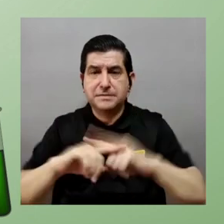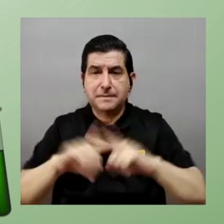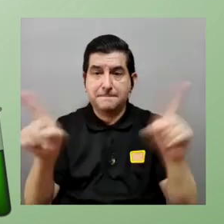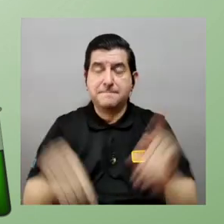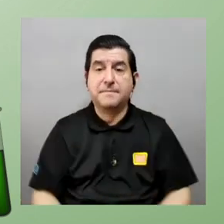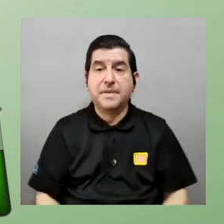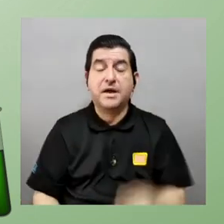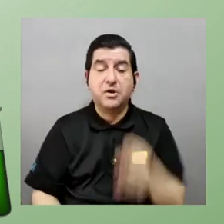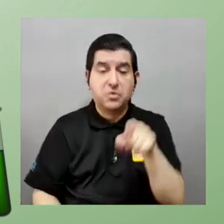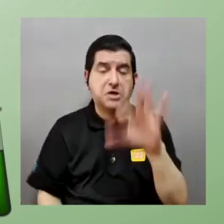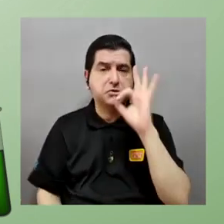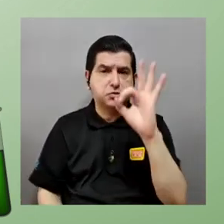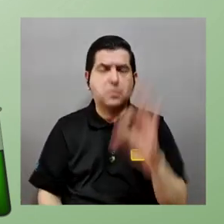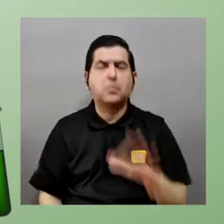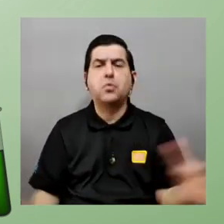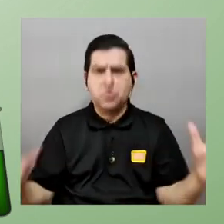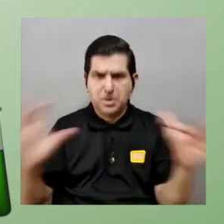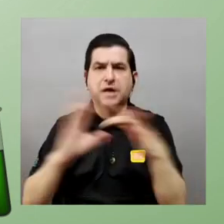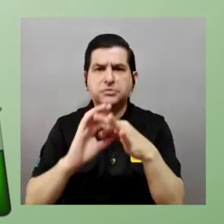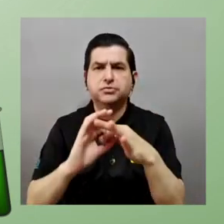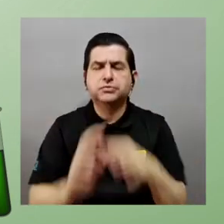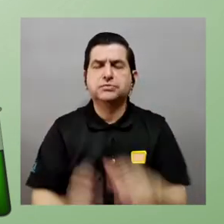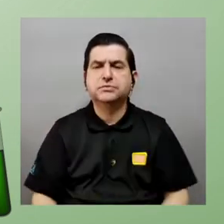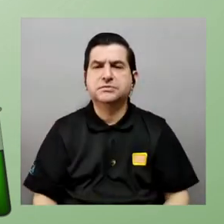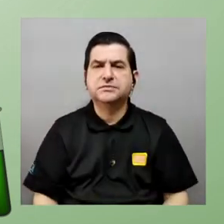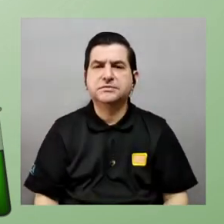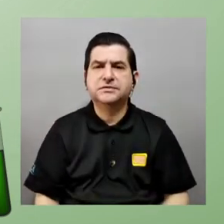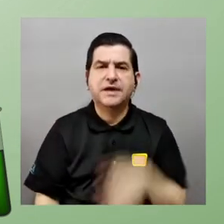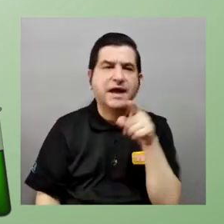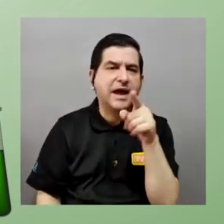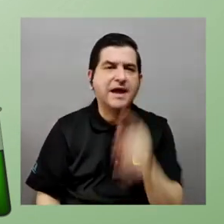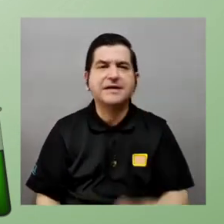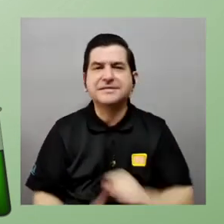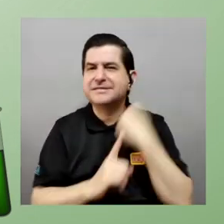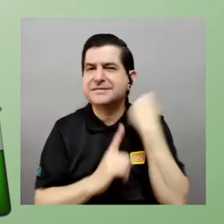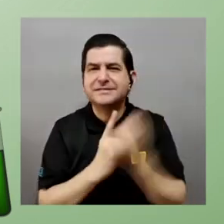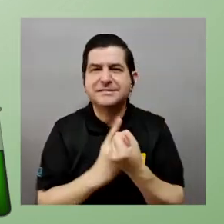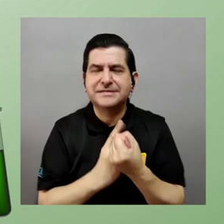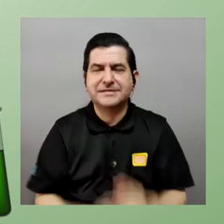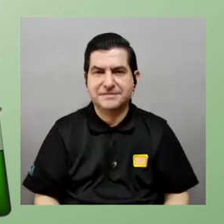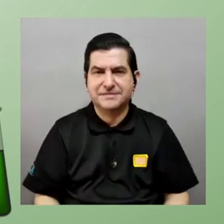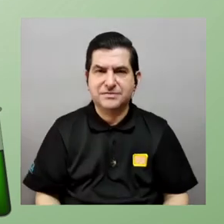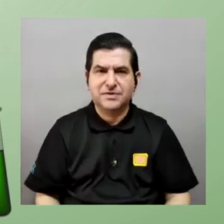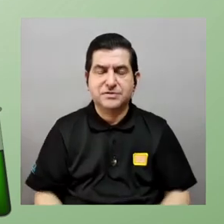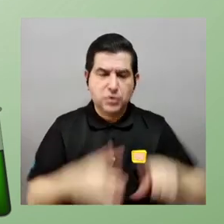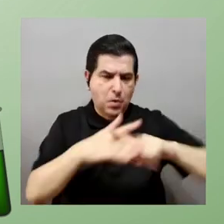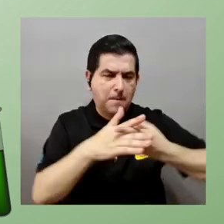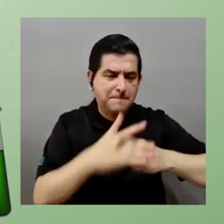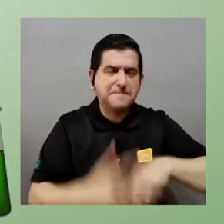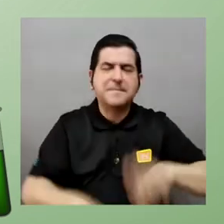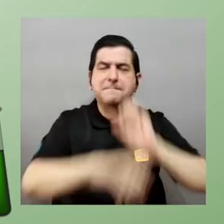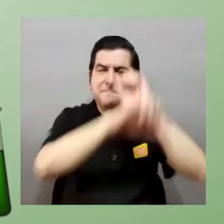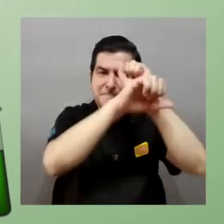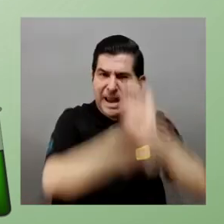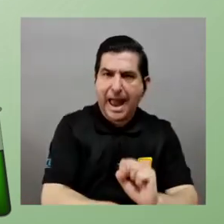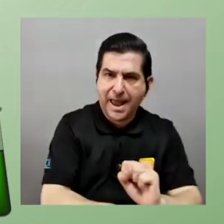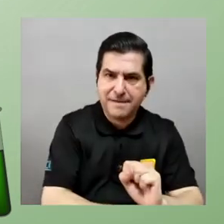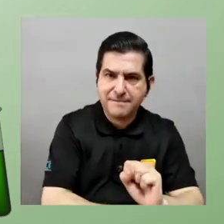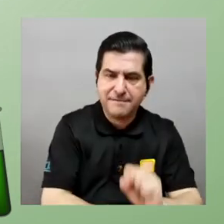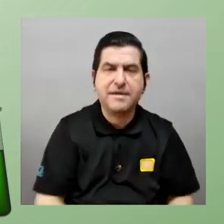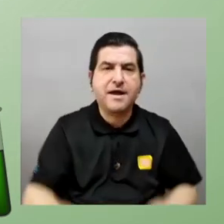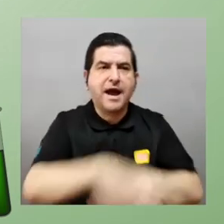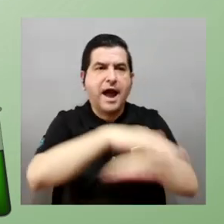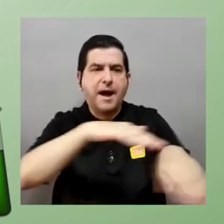más pero estoy muy muy bien este cómo es ese ese partir de la mecánica